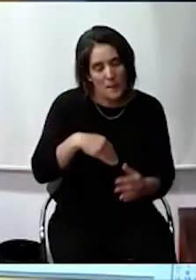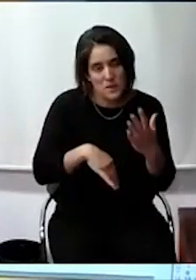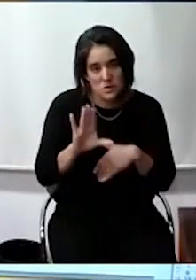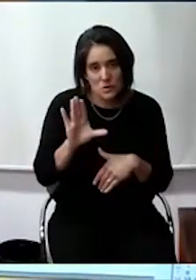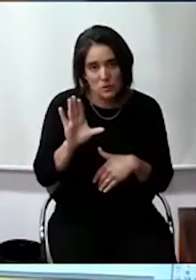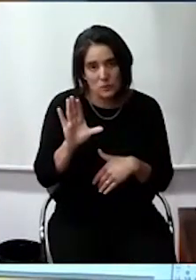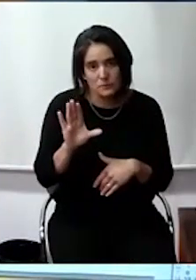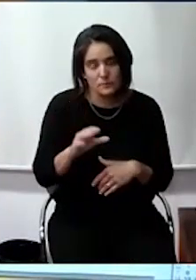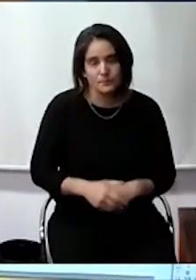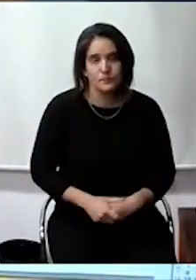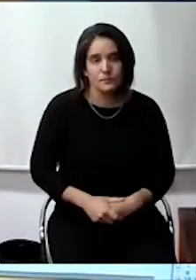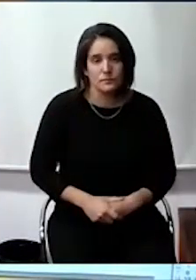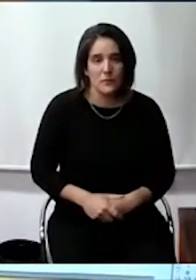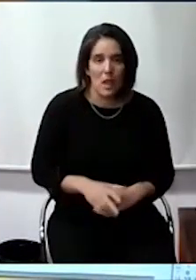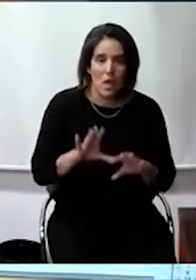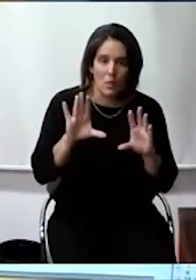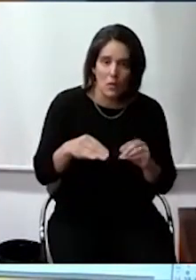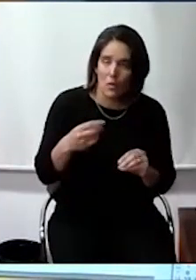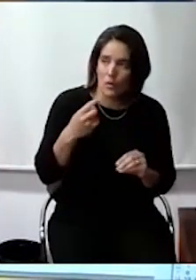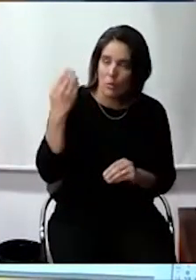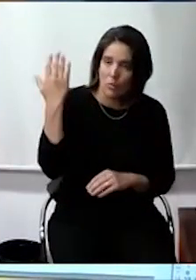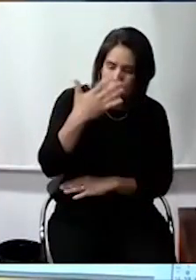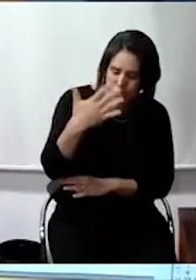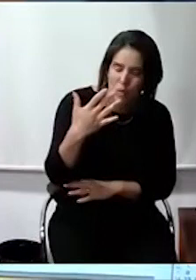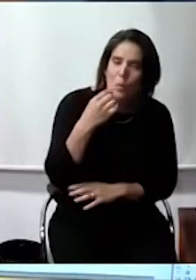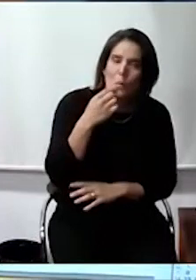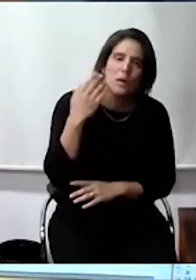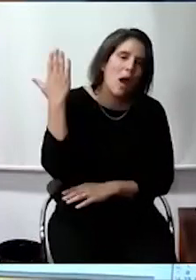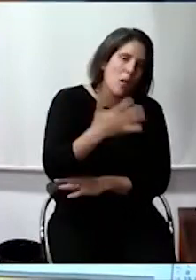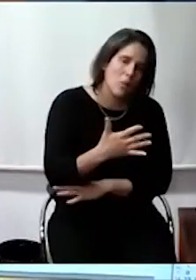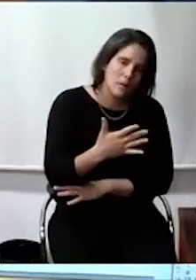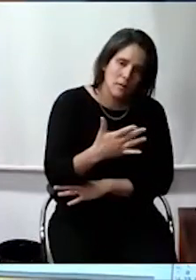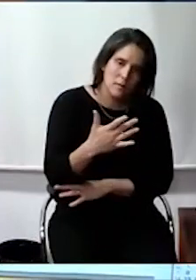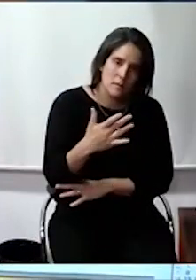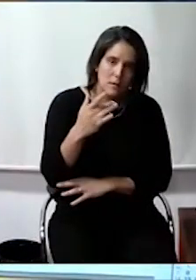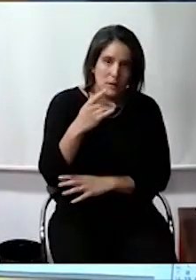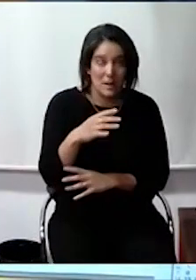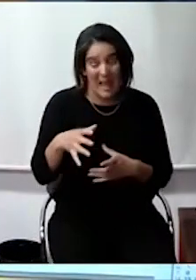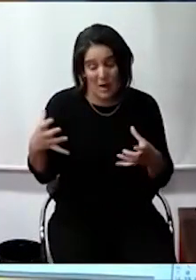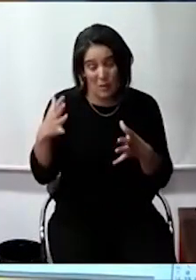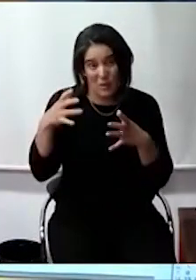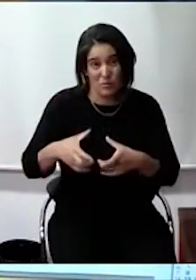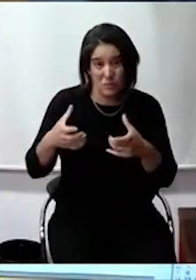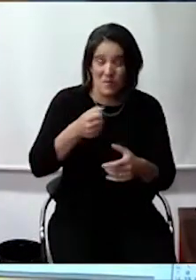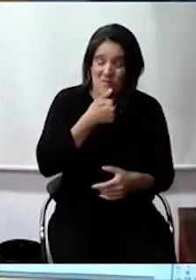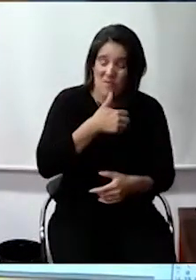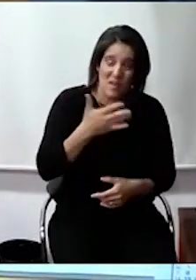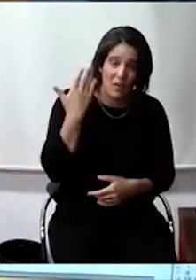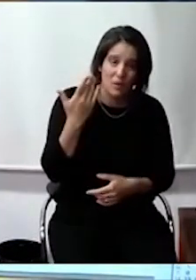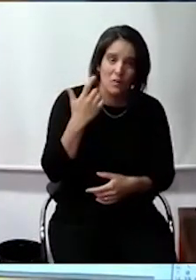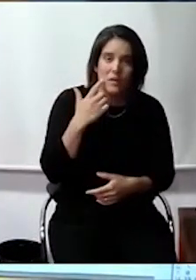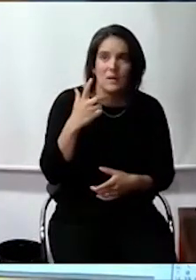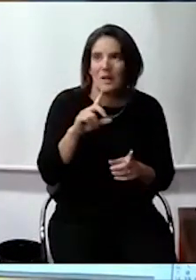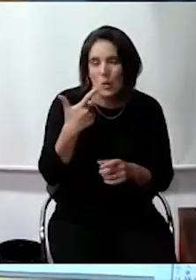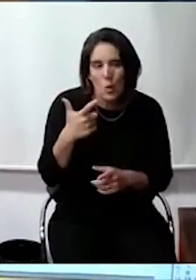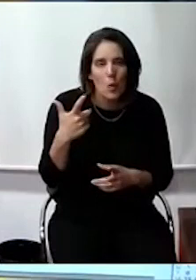de todas las intervenciones es por árboles caídos y de gran porte y de muchos años que no se han